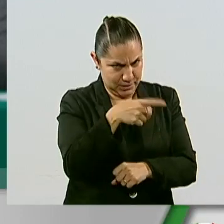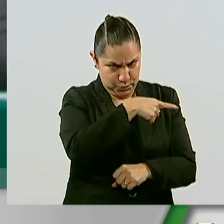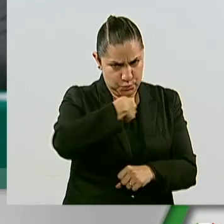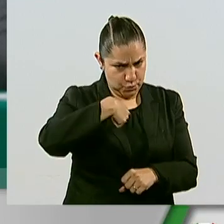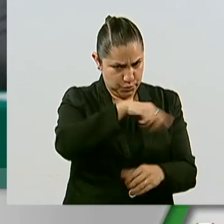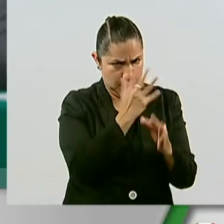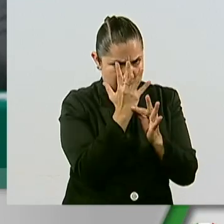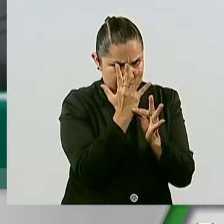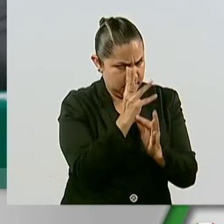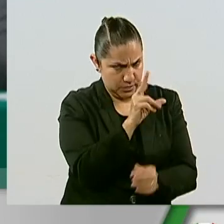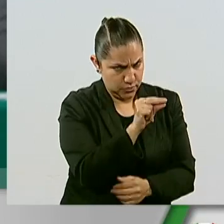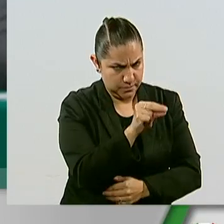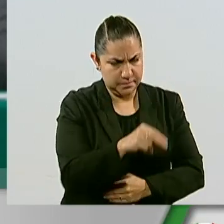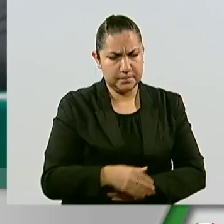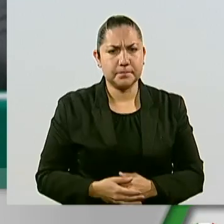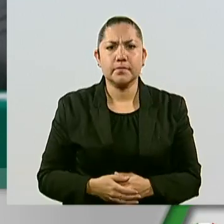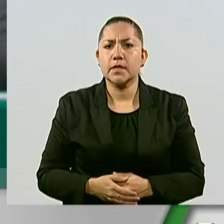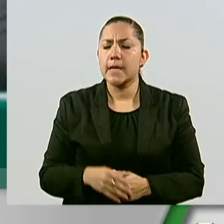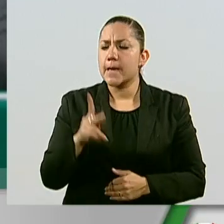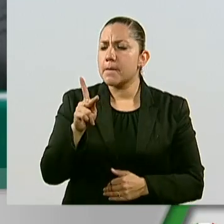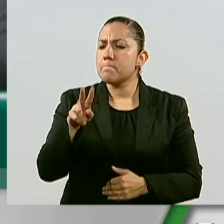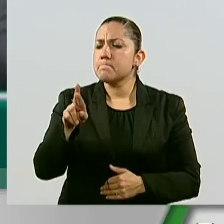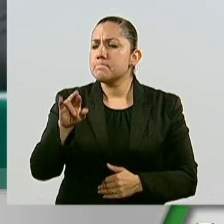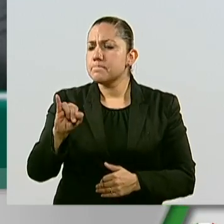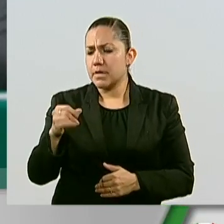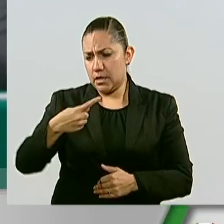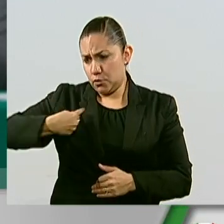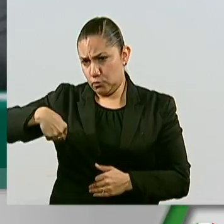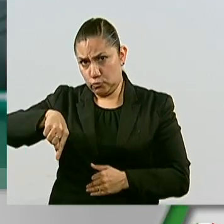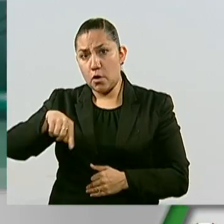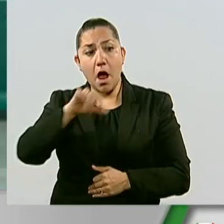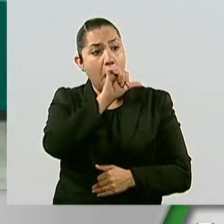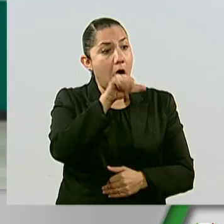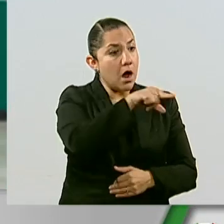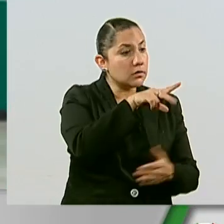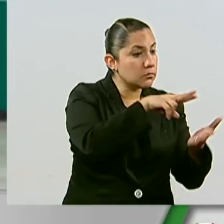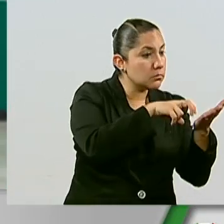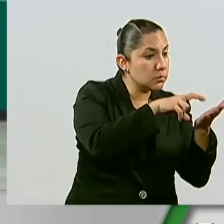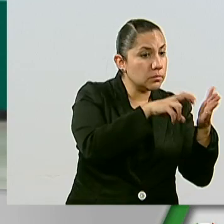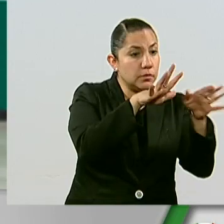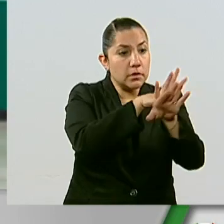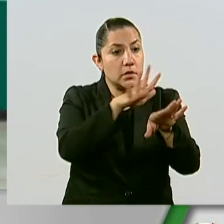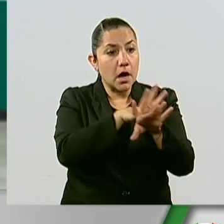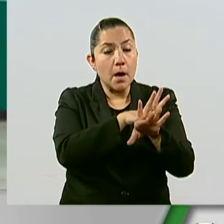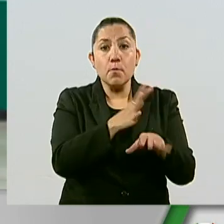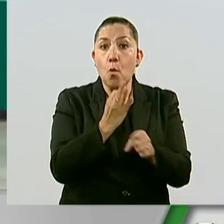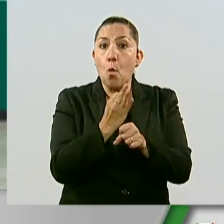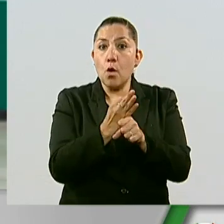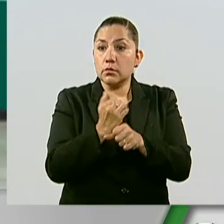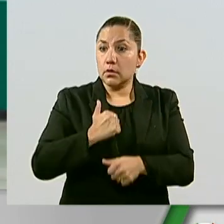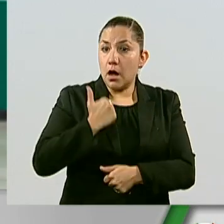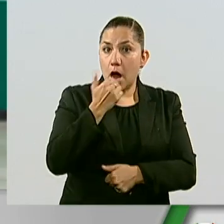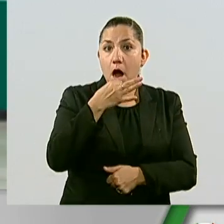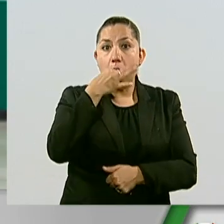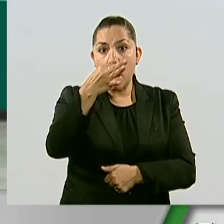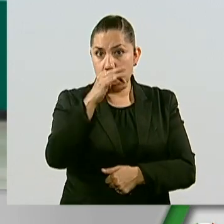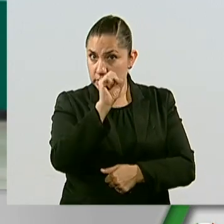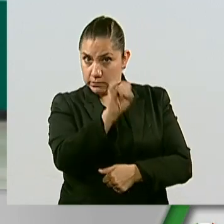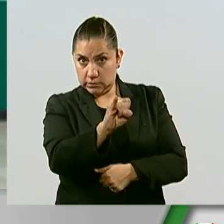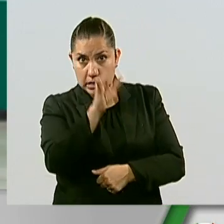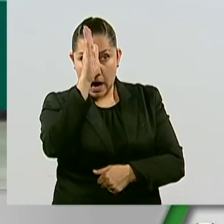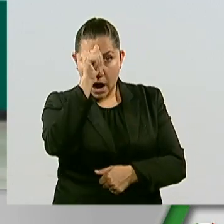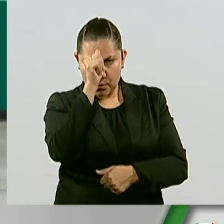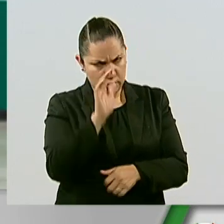a favor de ninguna reforma, pero es importante que todas se desahoguen.